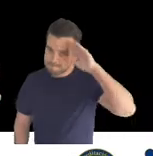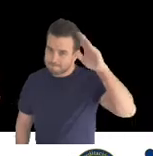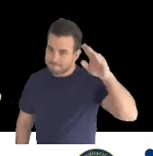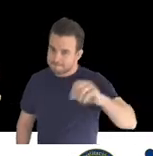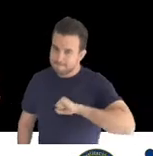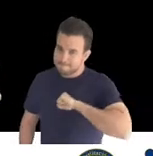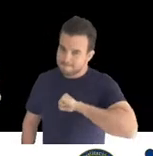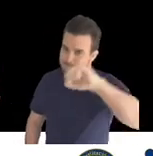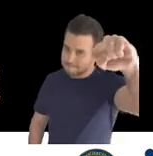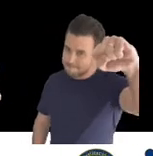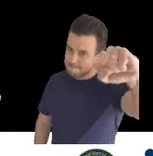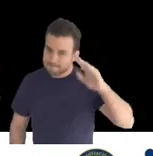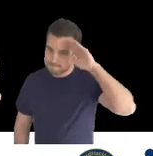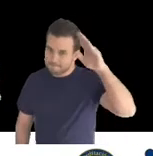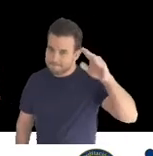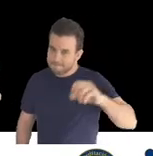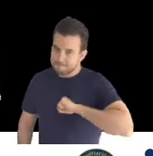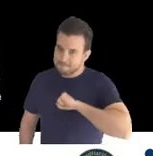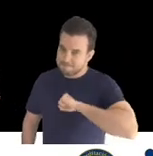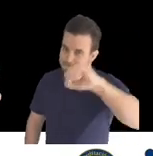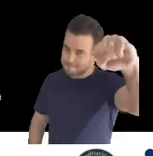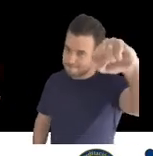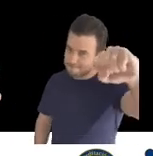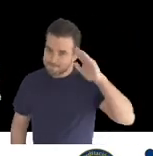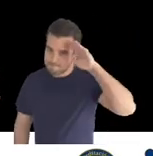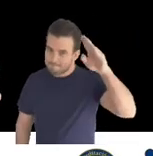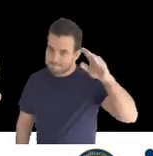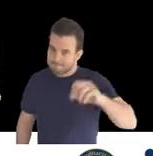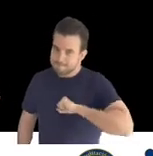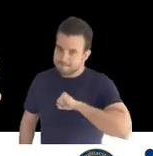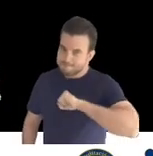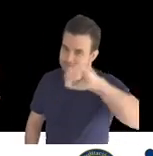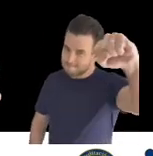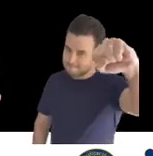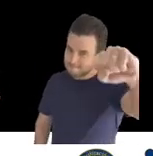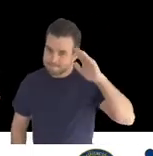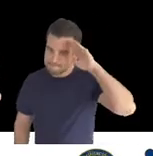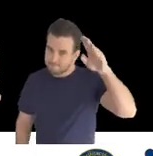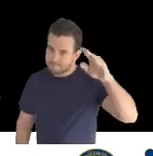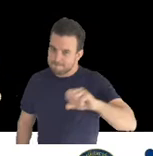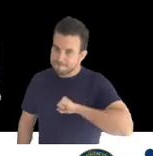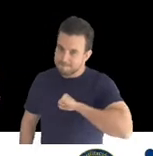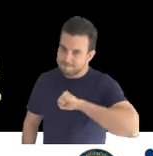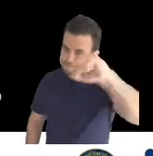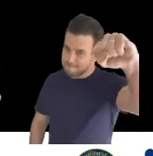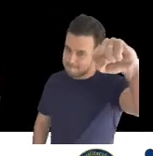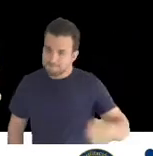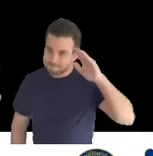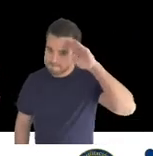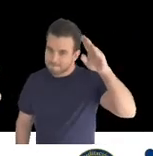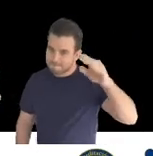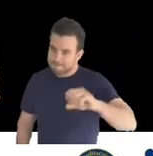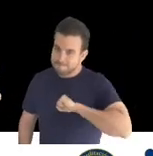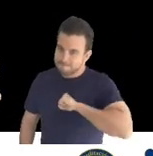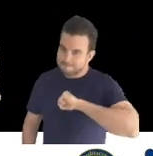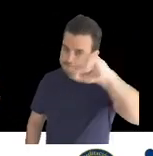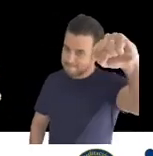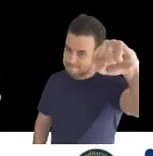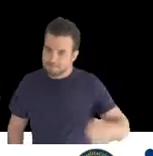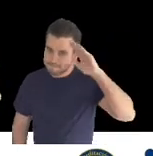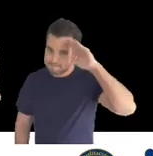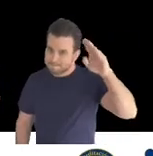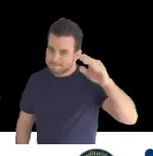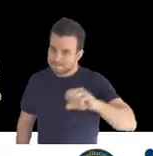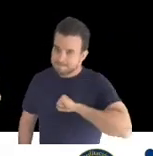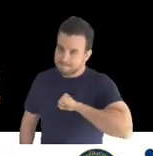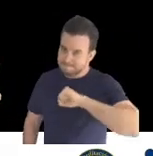hacia la parte administrativa. Quería trabajar como ingeniero industrial en la parte administrativa empresarial. Entonces llego